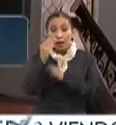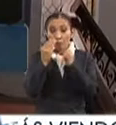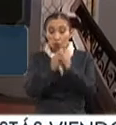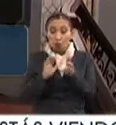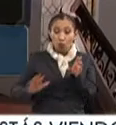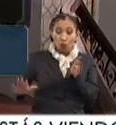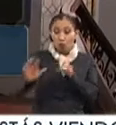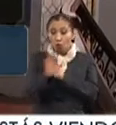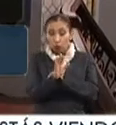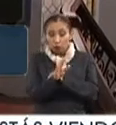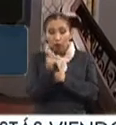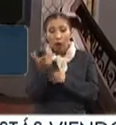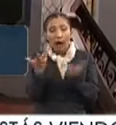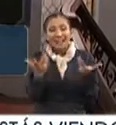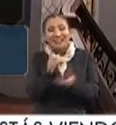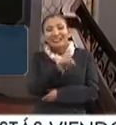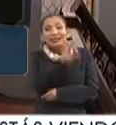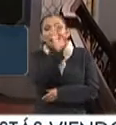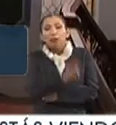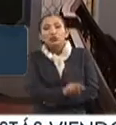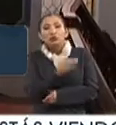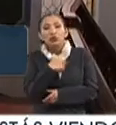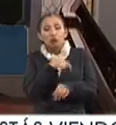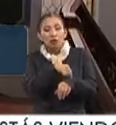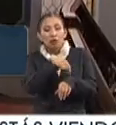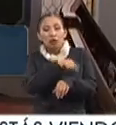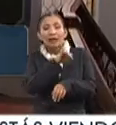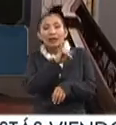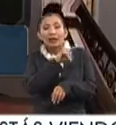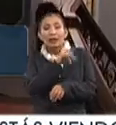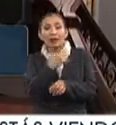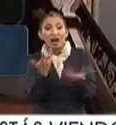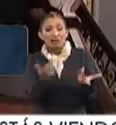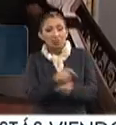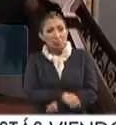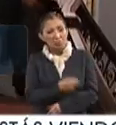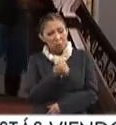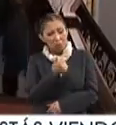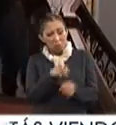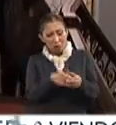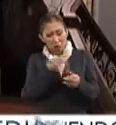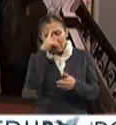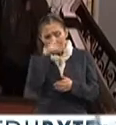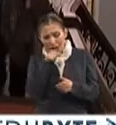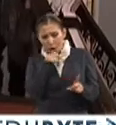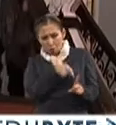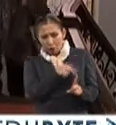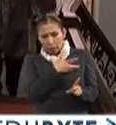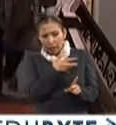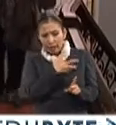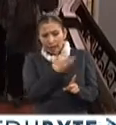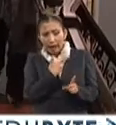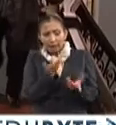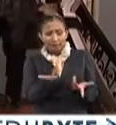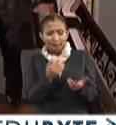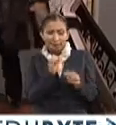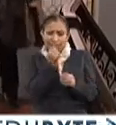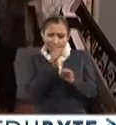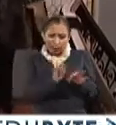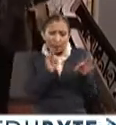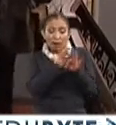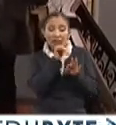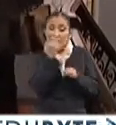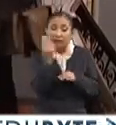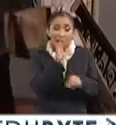general únicamente genera el 30% de las horas de ingeniería que requiere. México específicamente tiene un gap importante